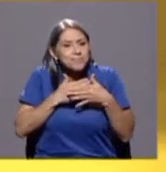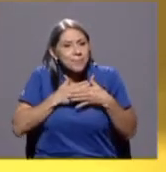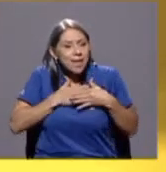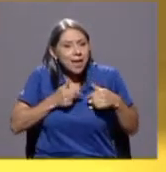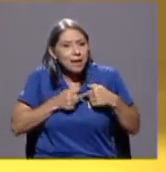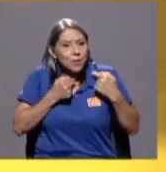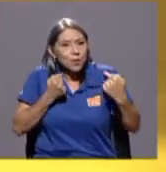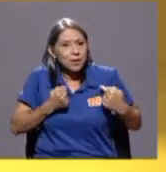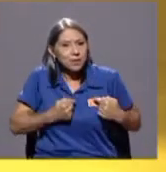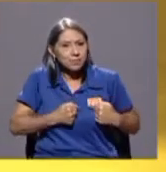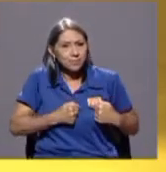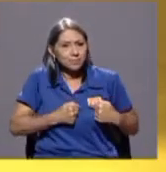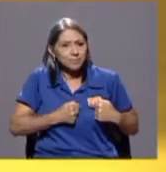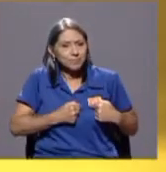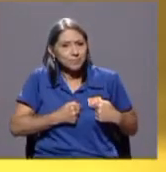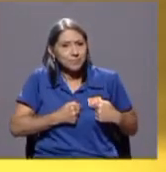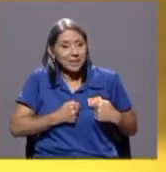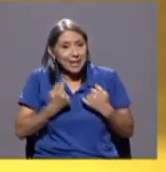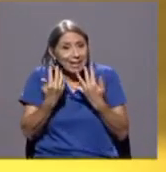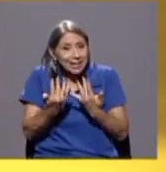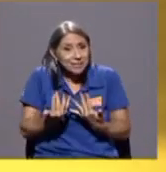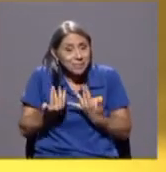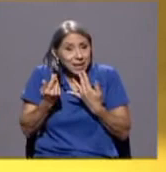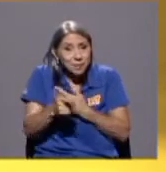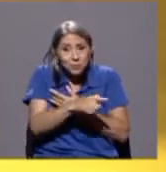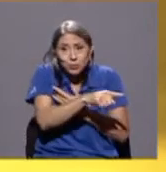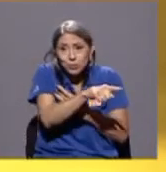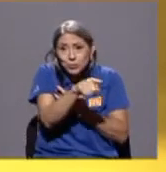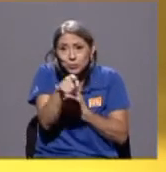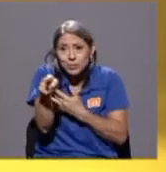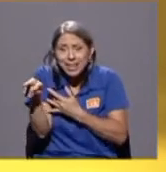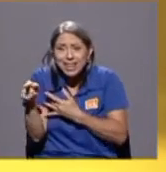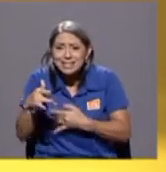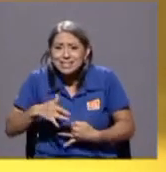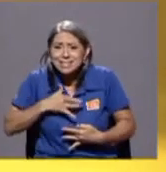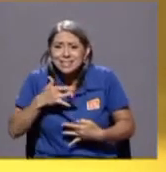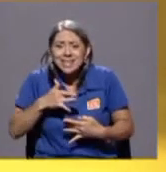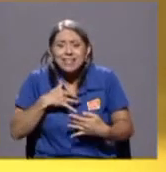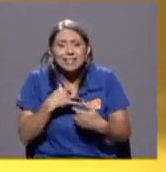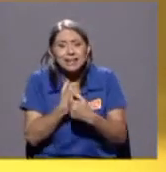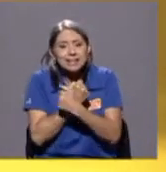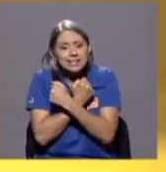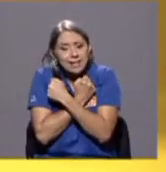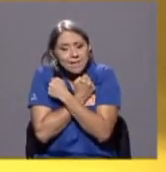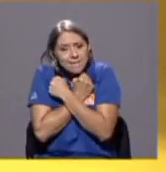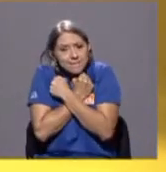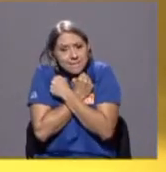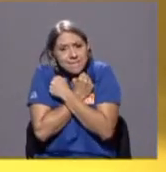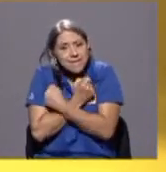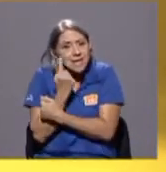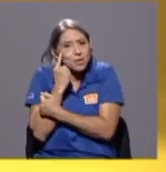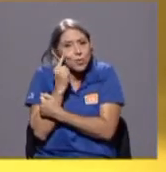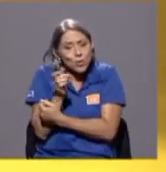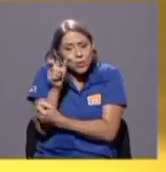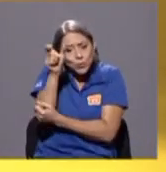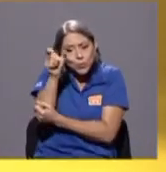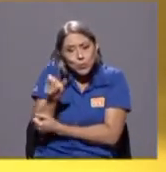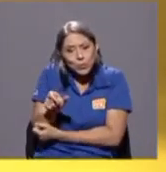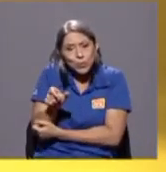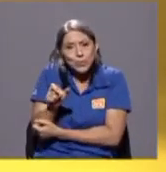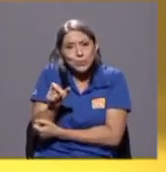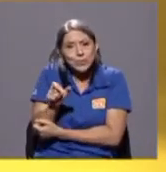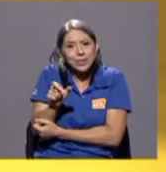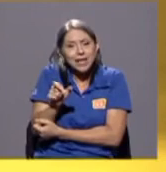afecto que esperamos que ustedes amigas y amigos sientan que nos generó